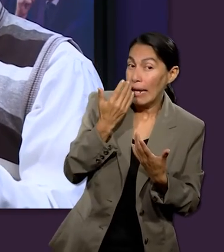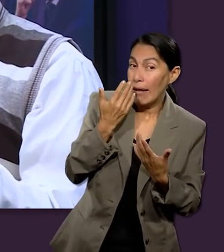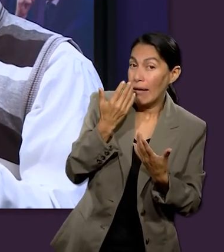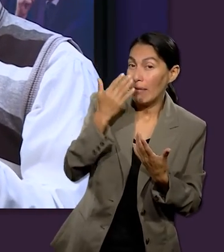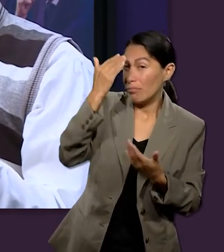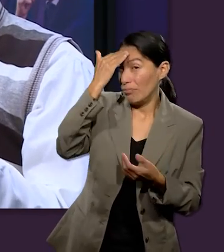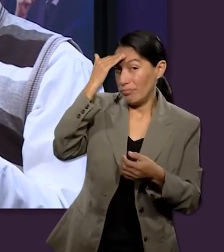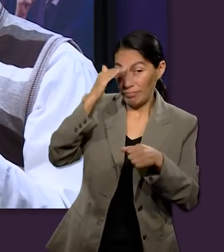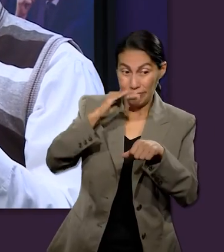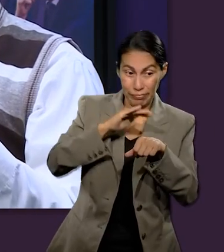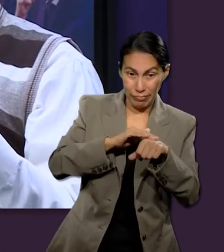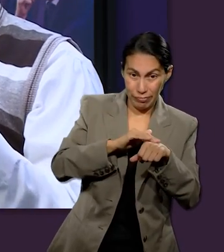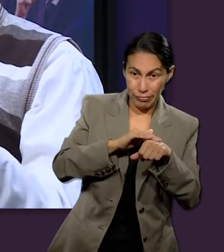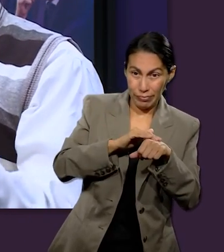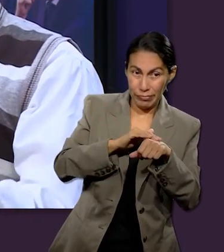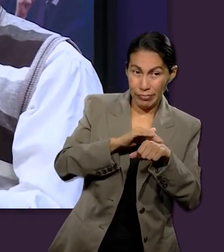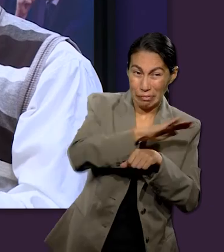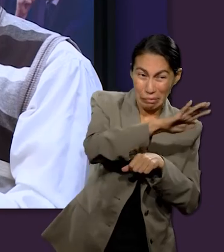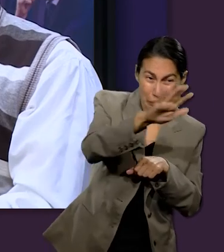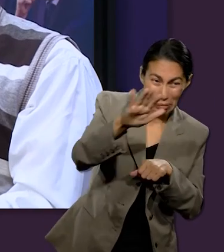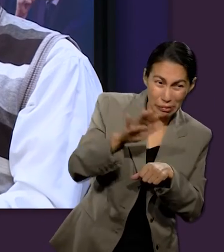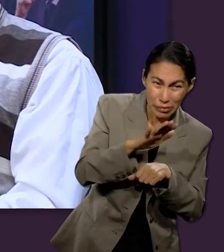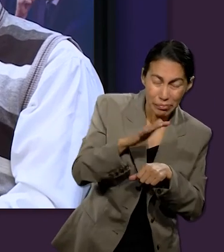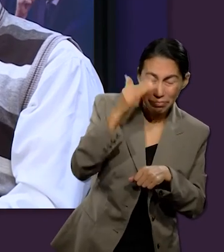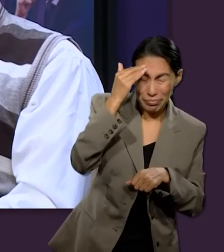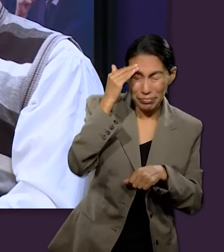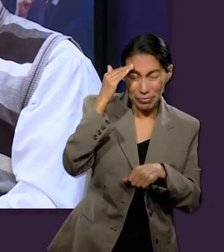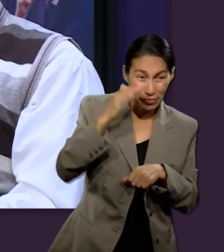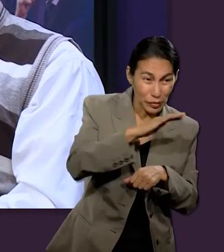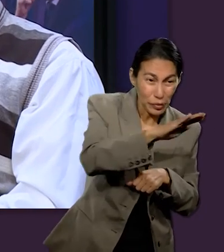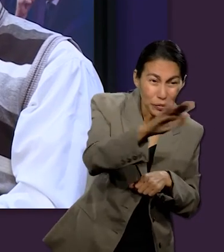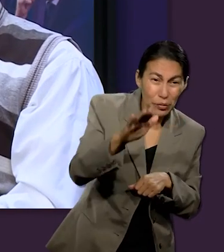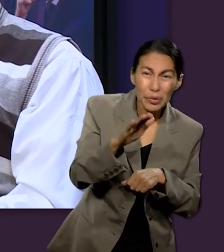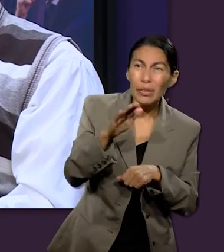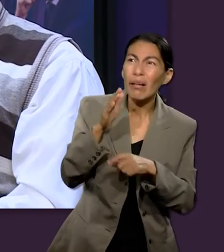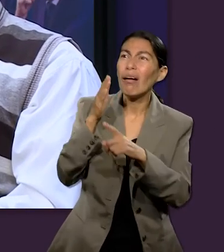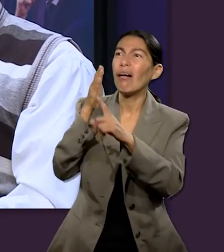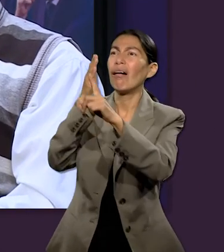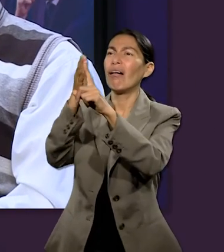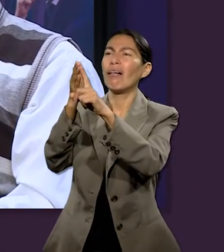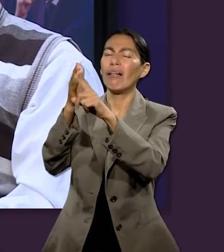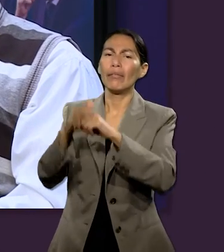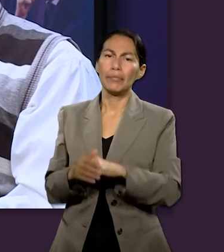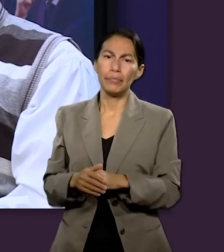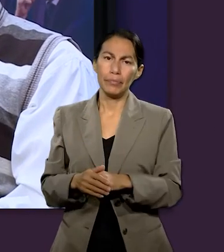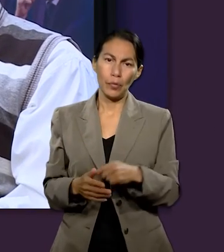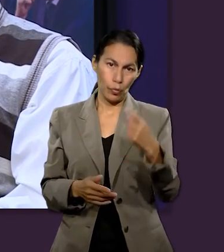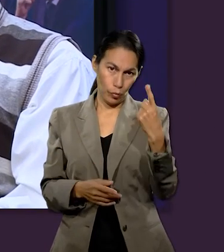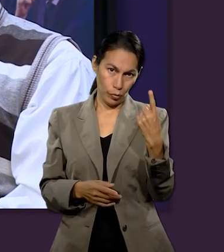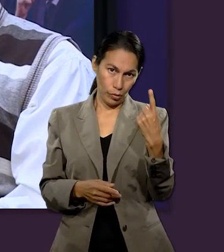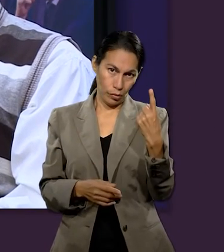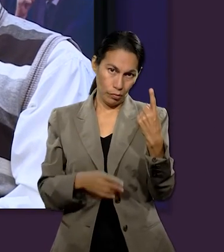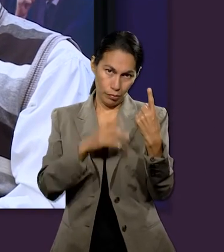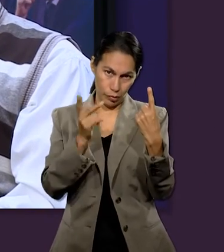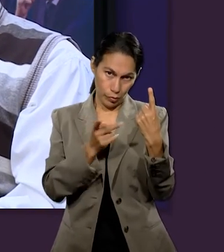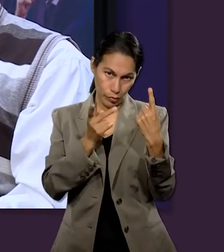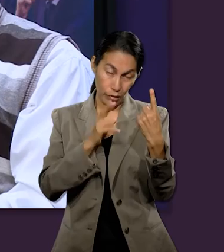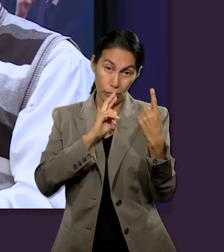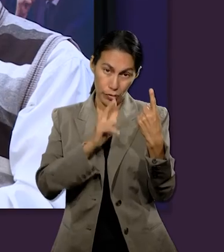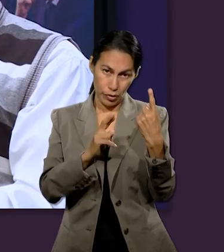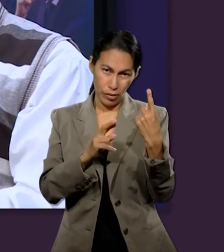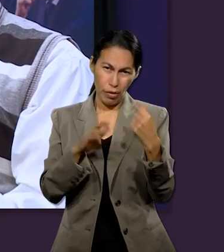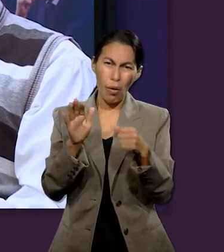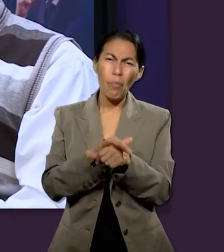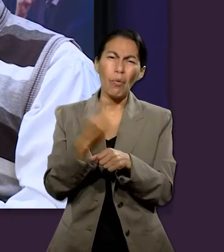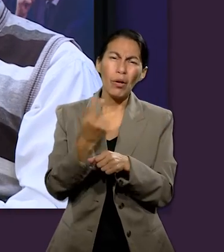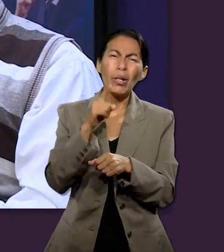esté intentando averiguar cuál es su cosmovisión es número uno contestar la sencilla pregunta de ¿por